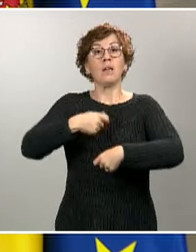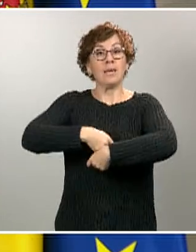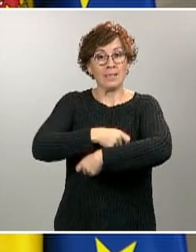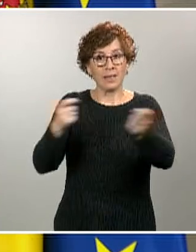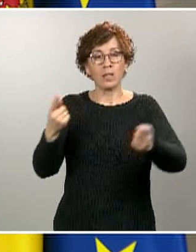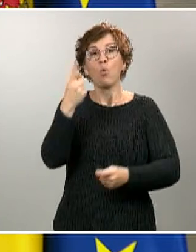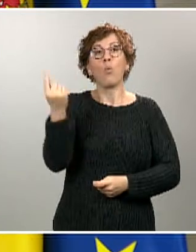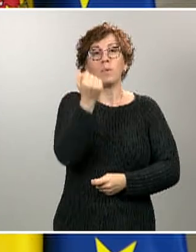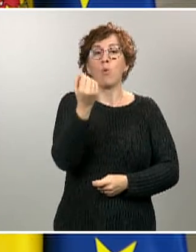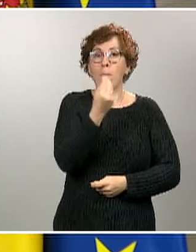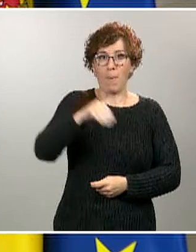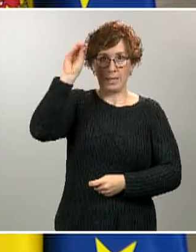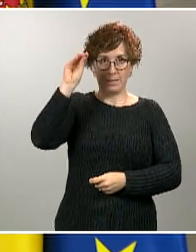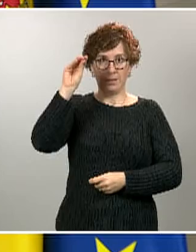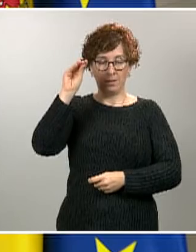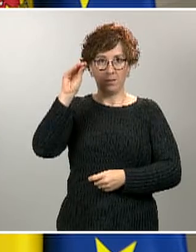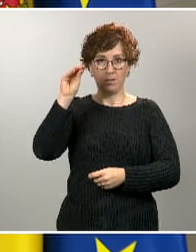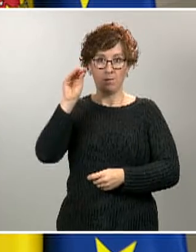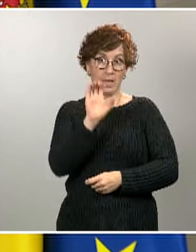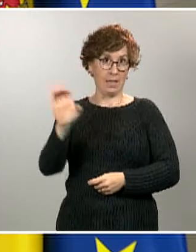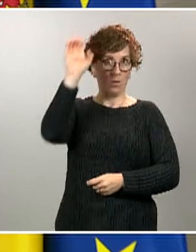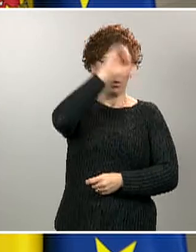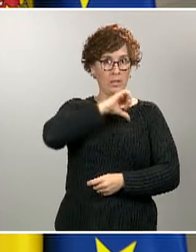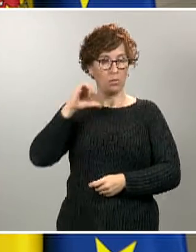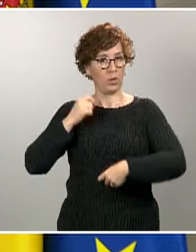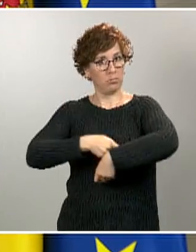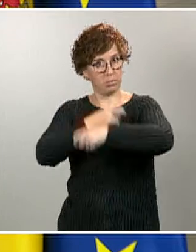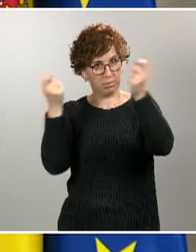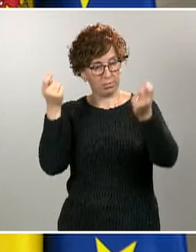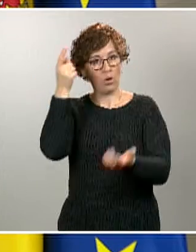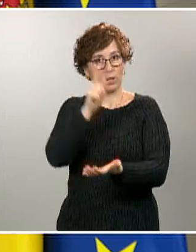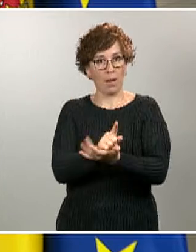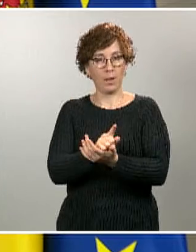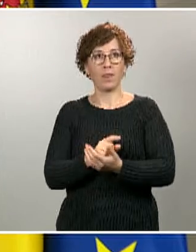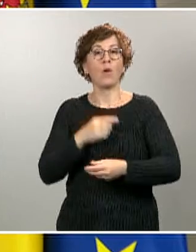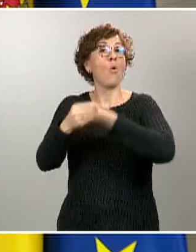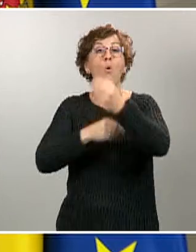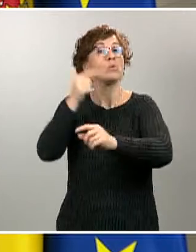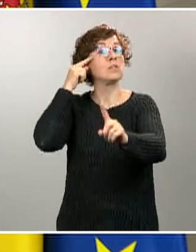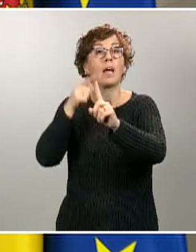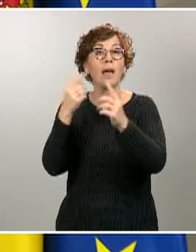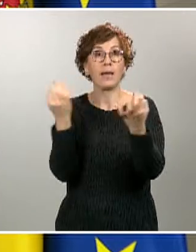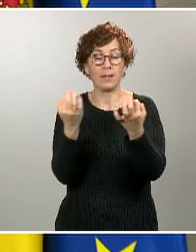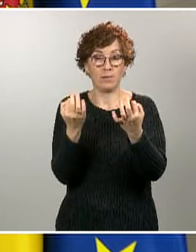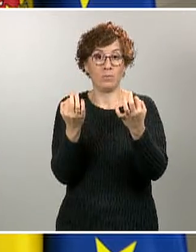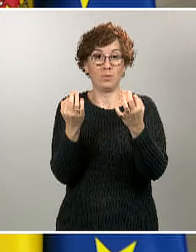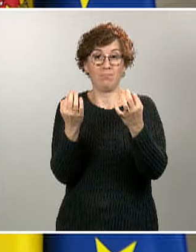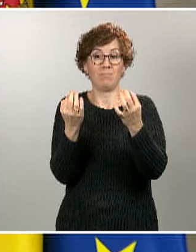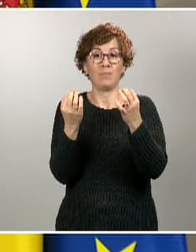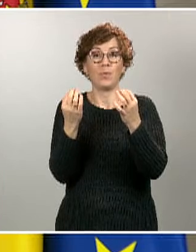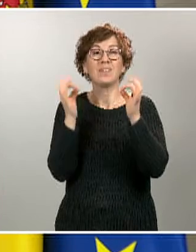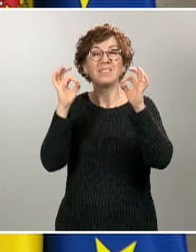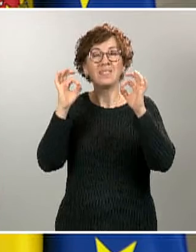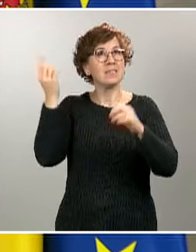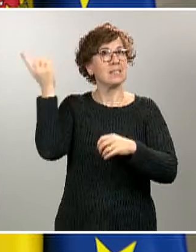rápido, el conjunto de comunidades autónomas, que las están usando básicamente en aquellos espacios de